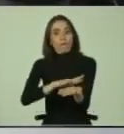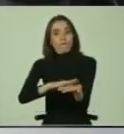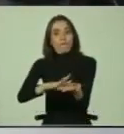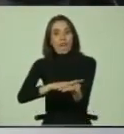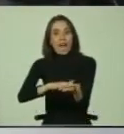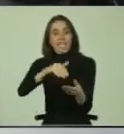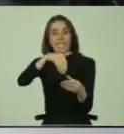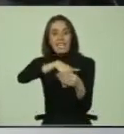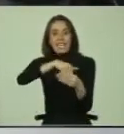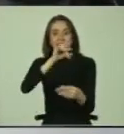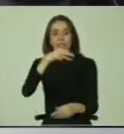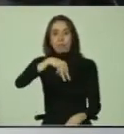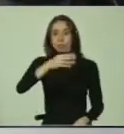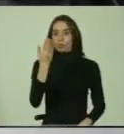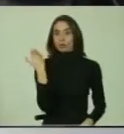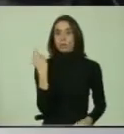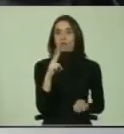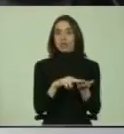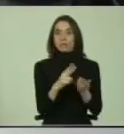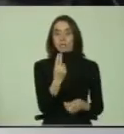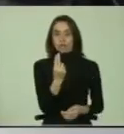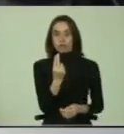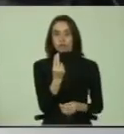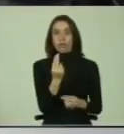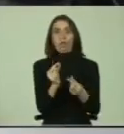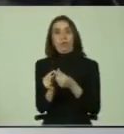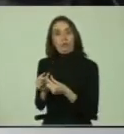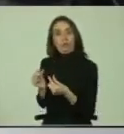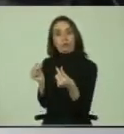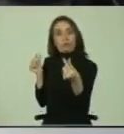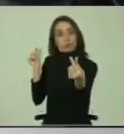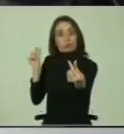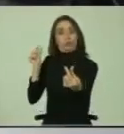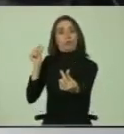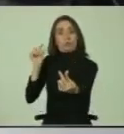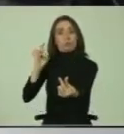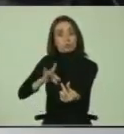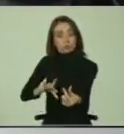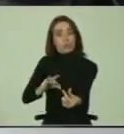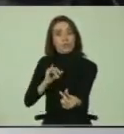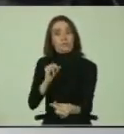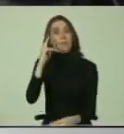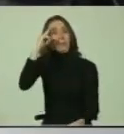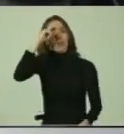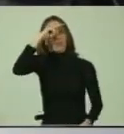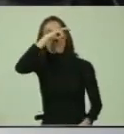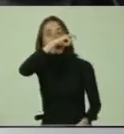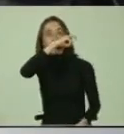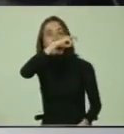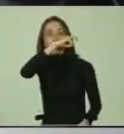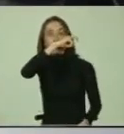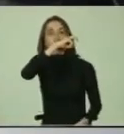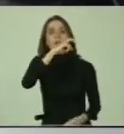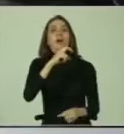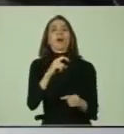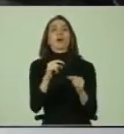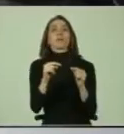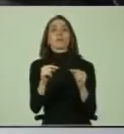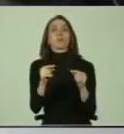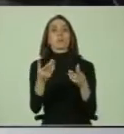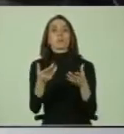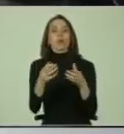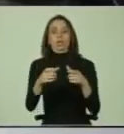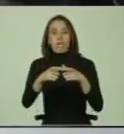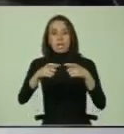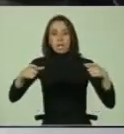durante las elecciones municipales de 2012 a lo largo del territorio nacional y las dificultades asociadas al actual tamaño